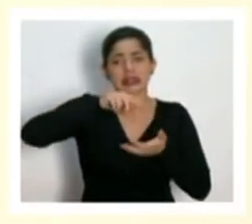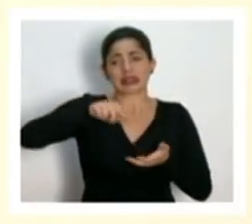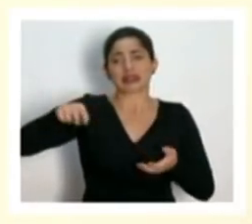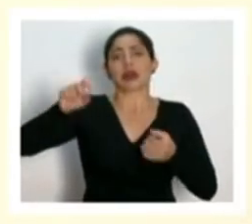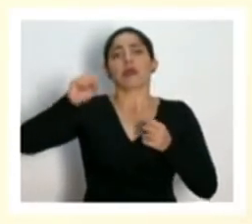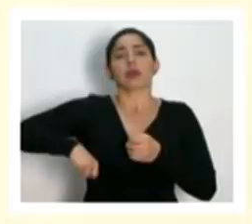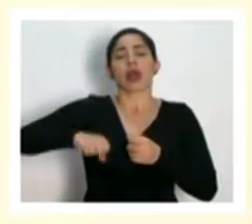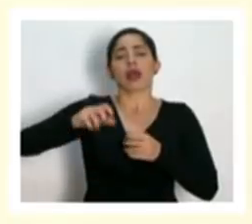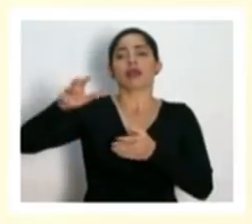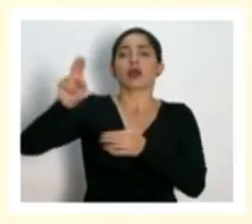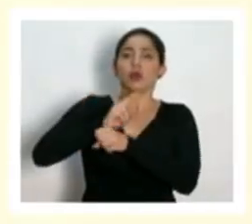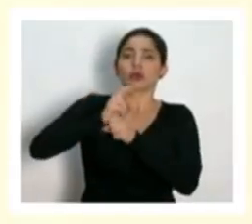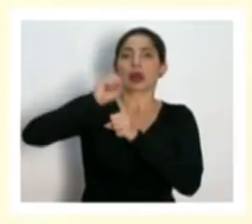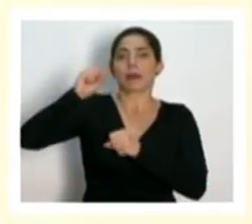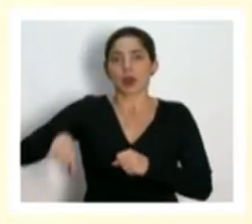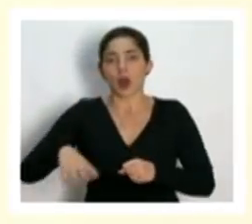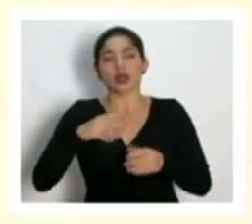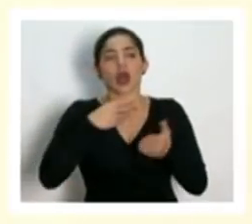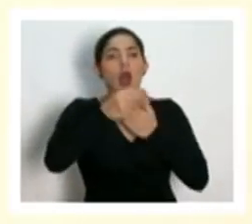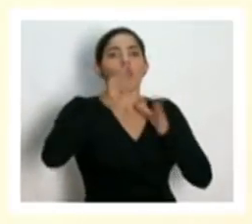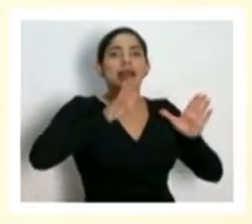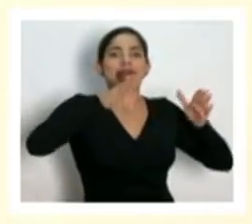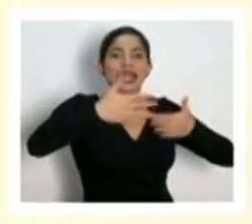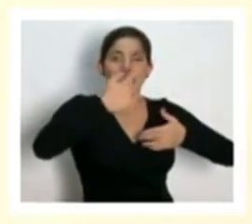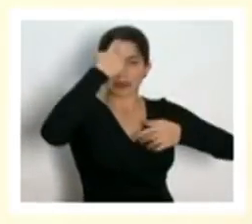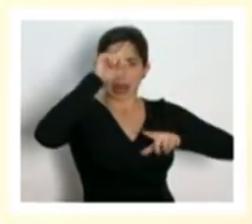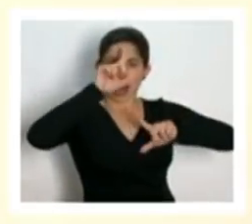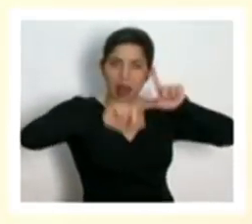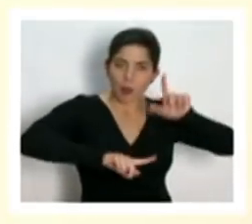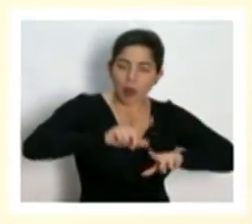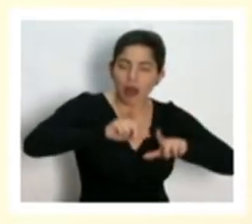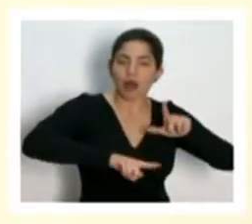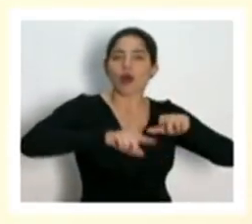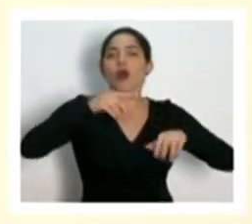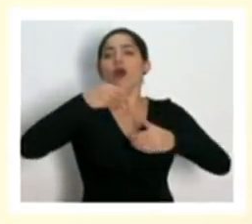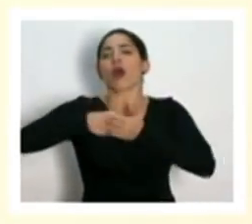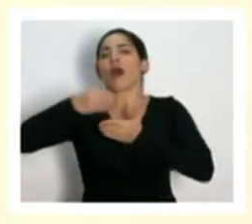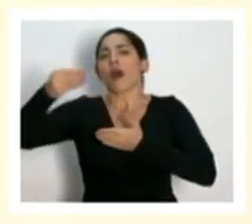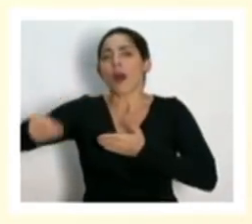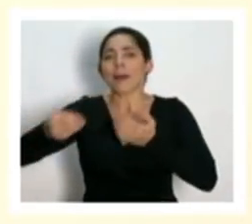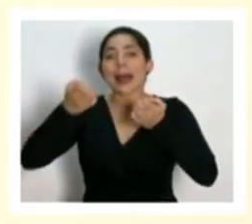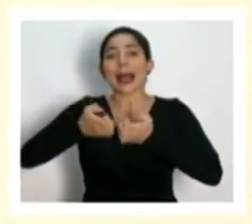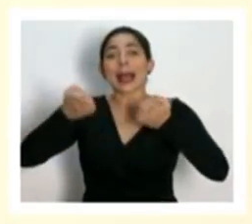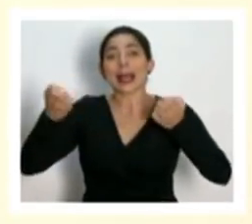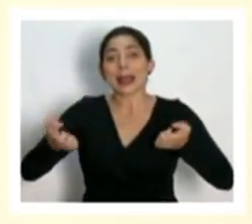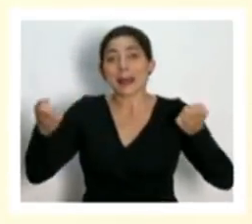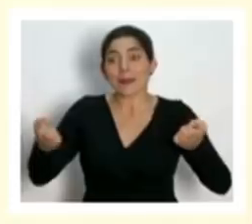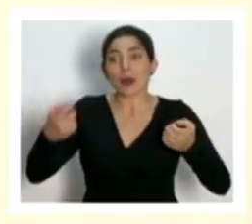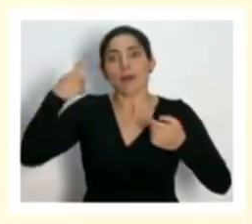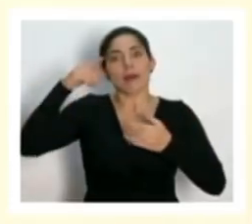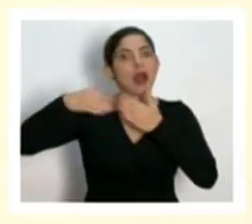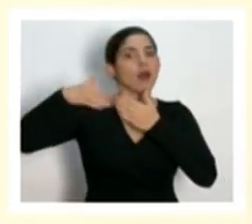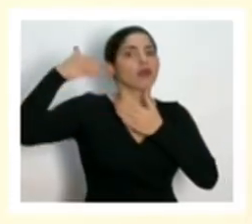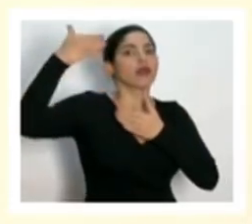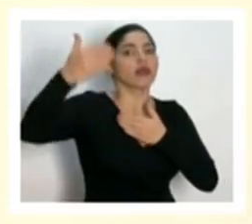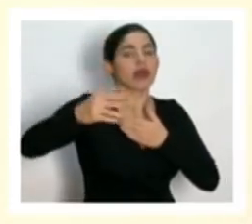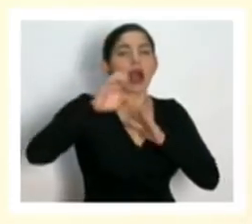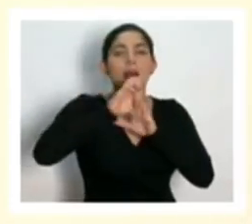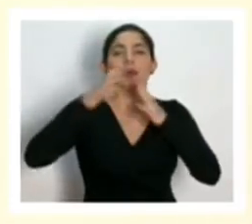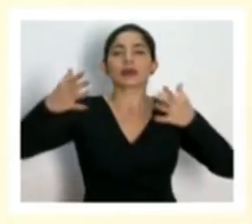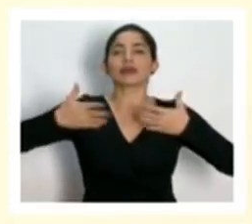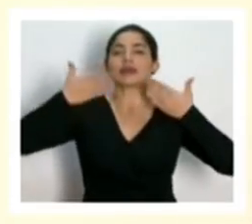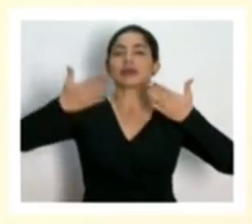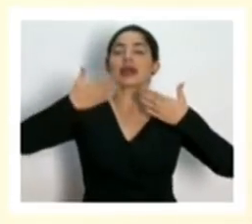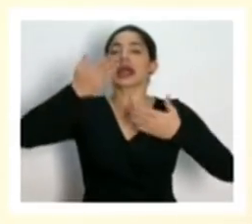desechables estamos comprando kits para el diagnóstico estamos comprando equipo ya de larga duración como respiradores